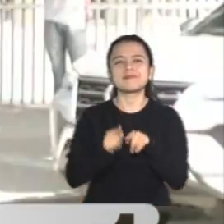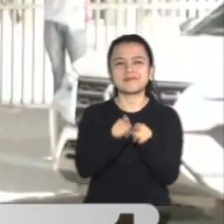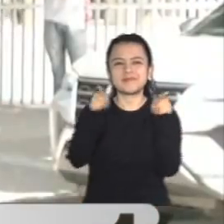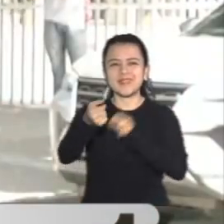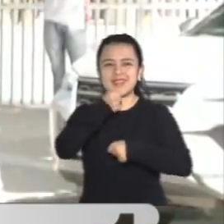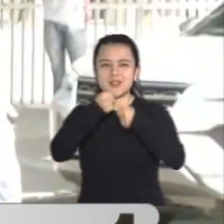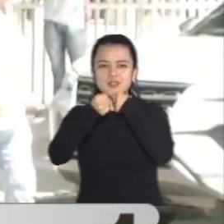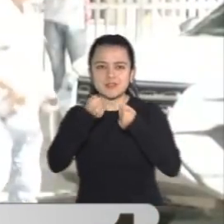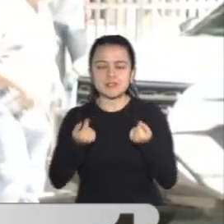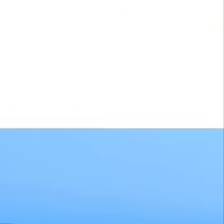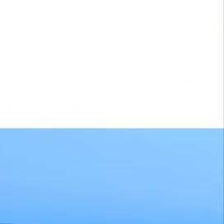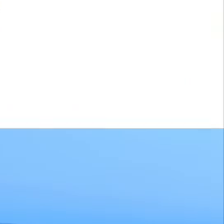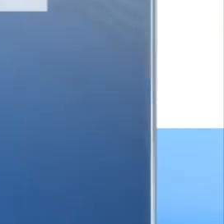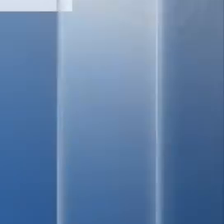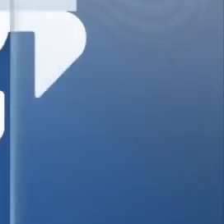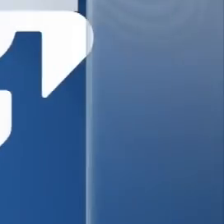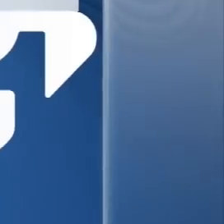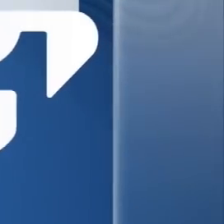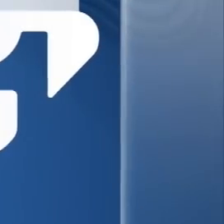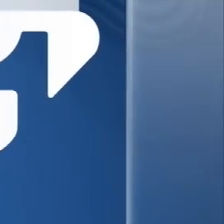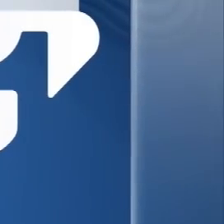noticias desde Barranquilla.